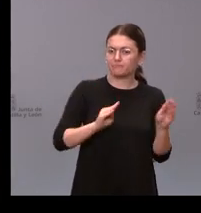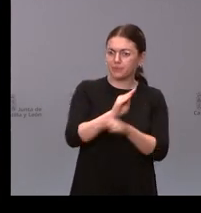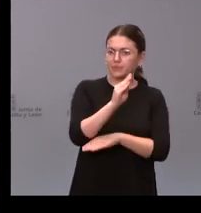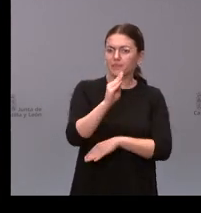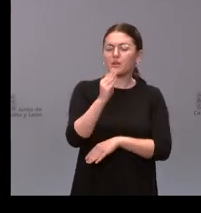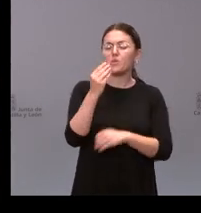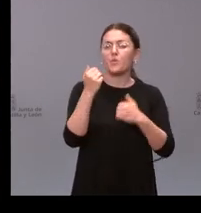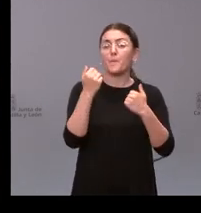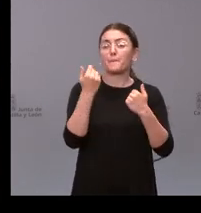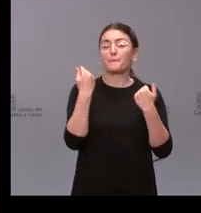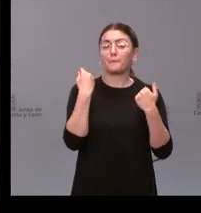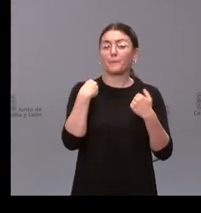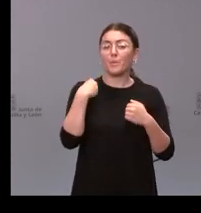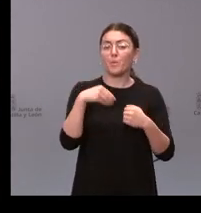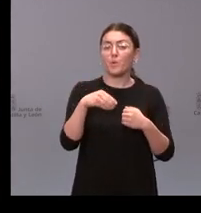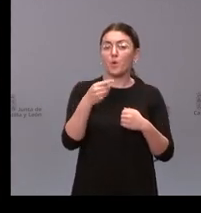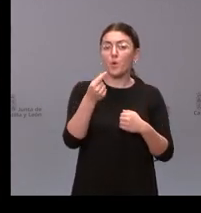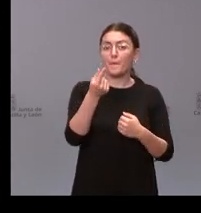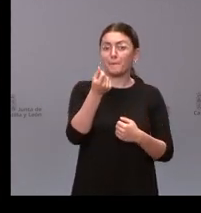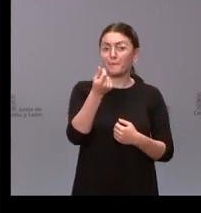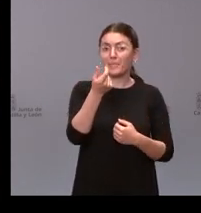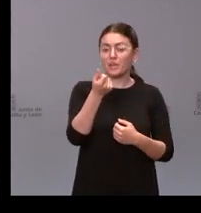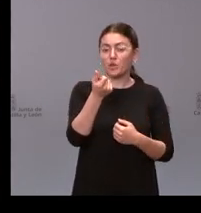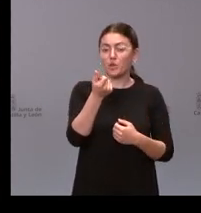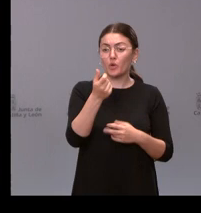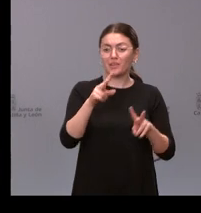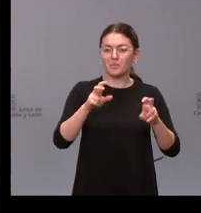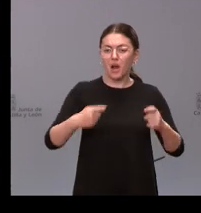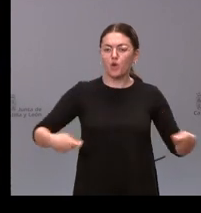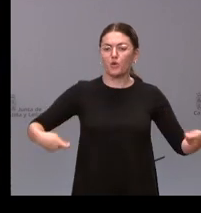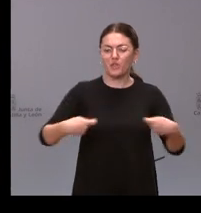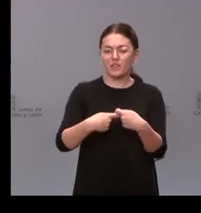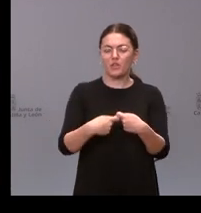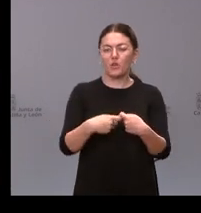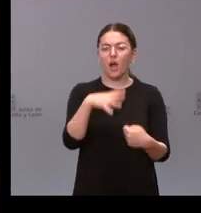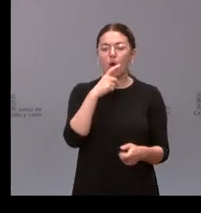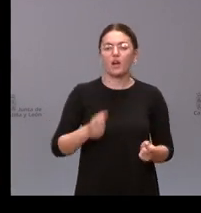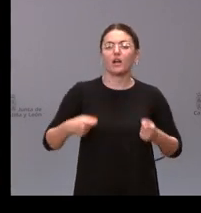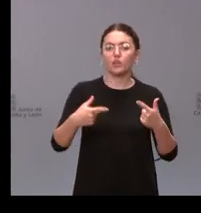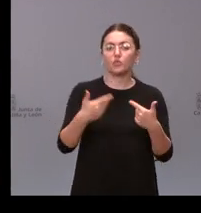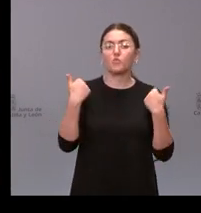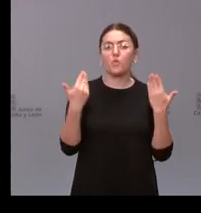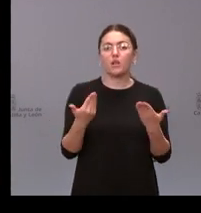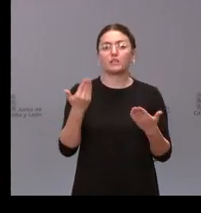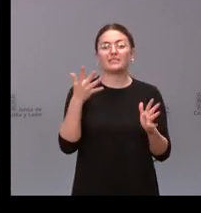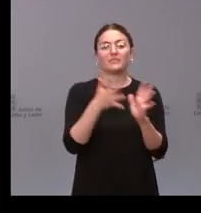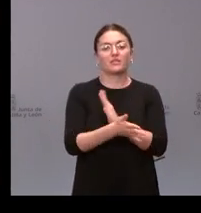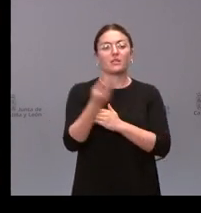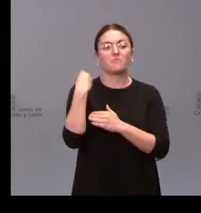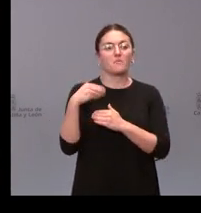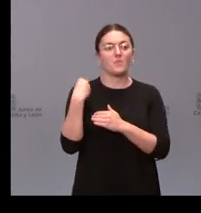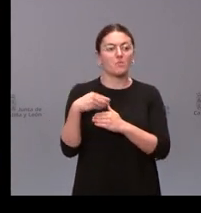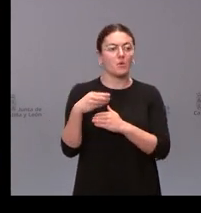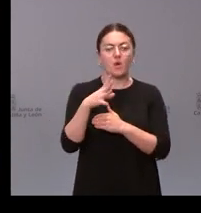el coste que está asumiendo ahora mismo la Junta de Castilla y León en concertación es decir en contratación de sus mismas prestaciones sanitarias de esas mismas intervenciones